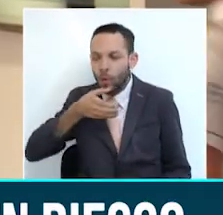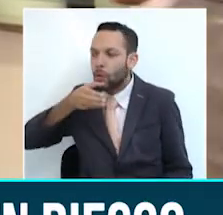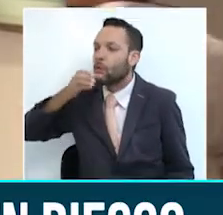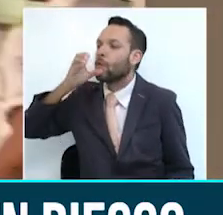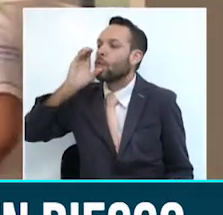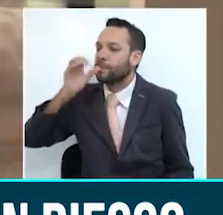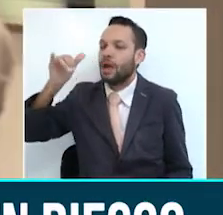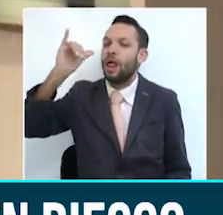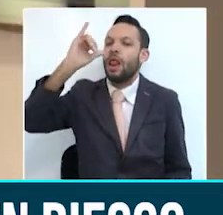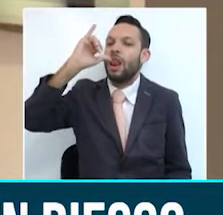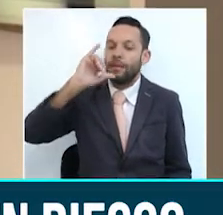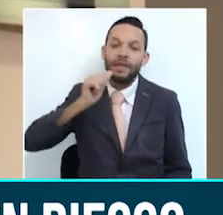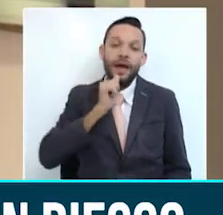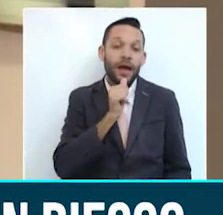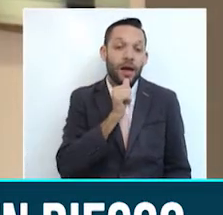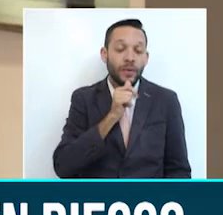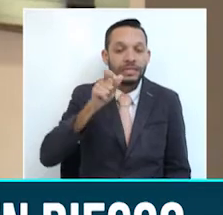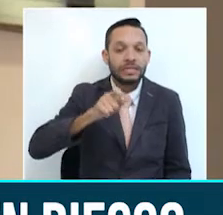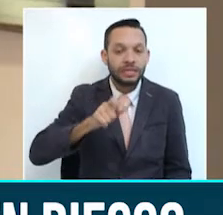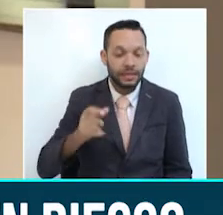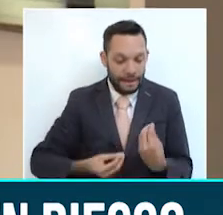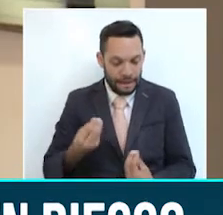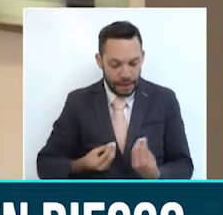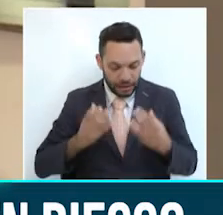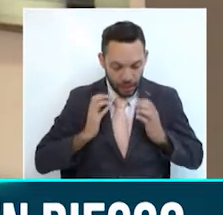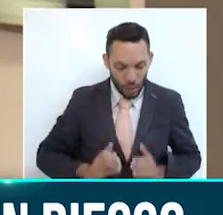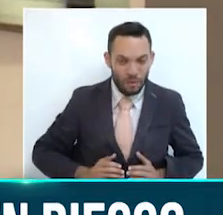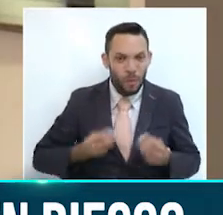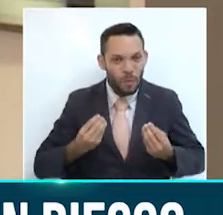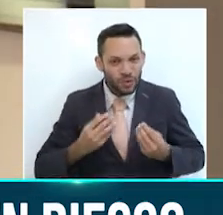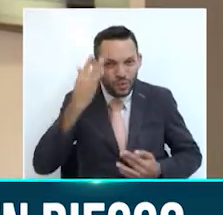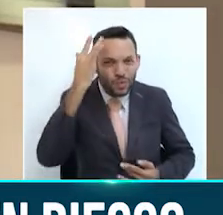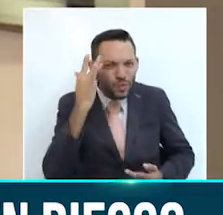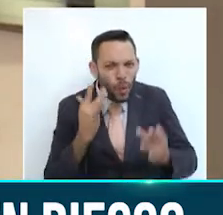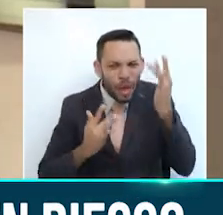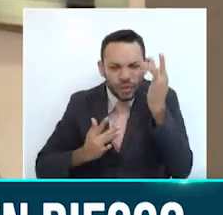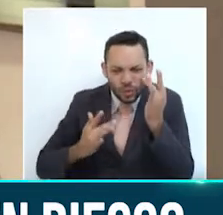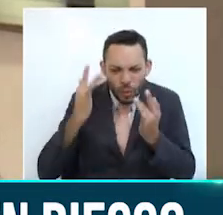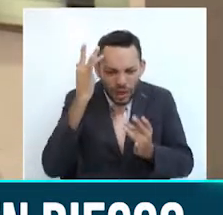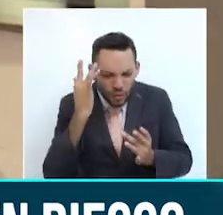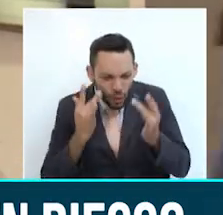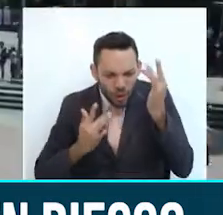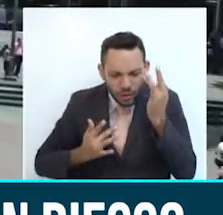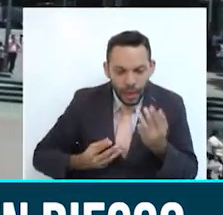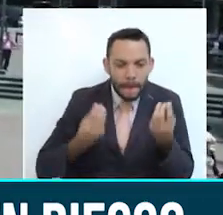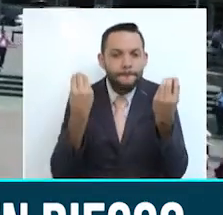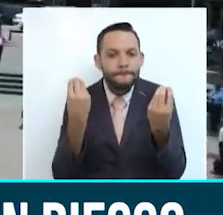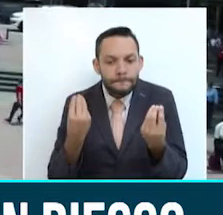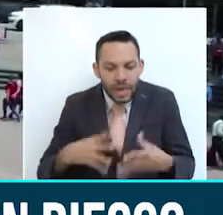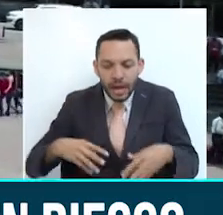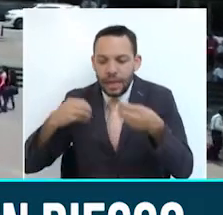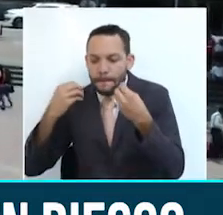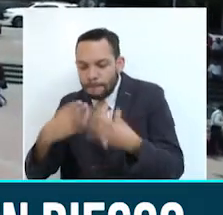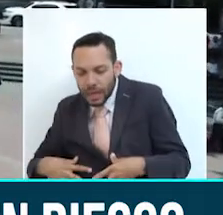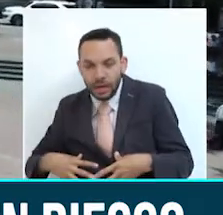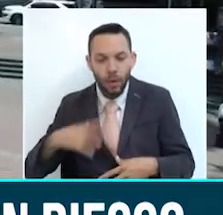calores, básicamente lo que hace el cuerpo es que transpira y a través del sudor se pierde mucha hidratación. Este